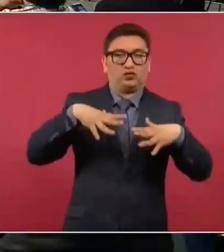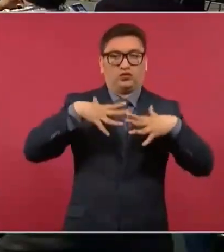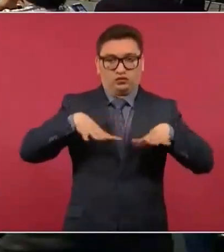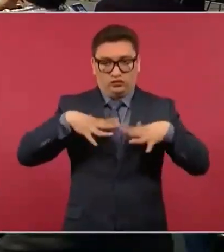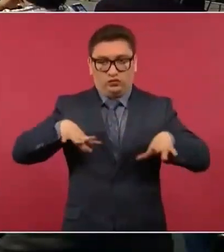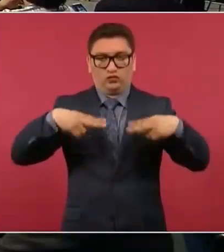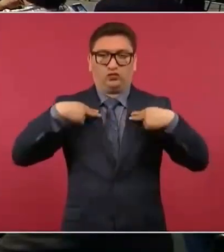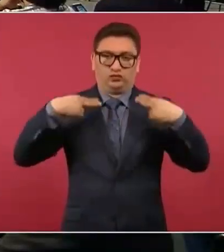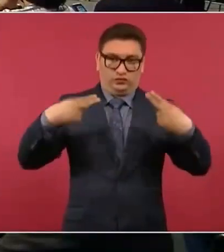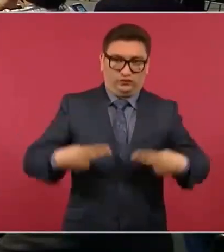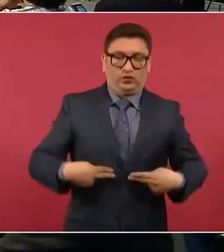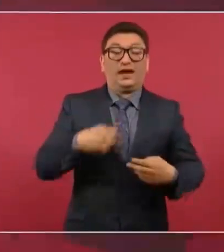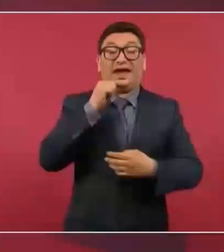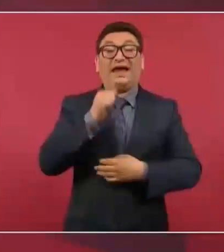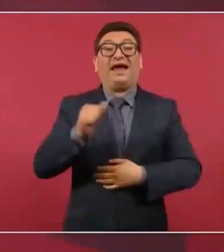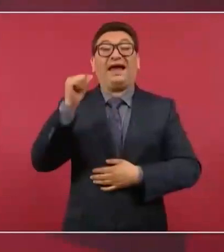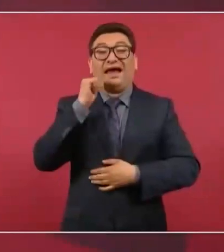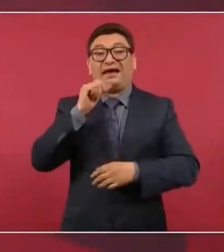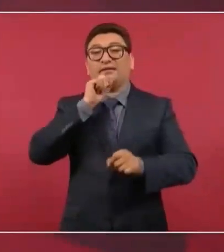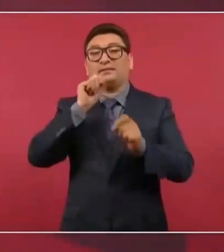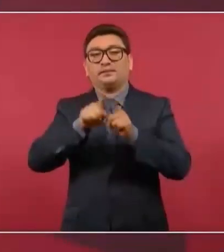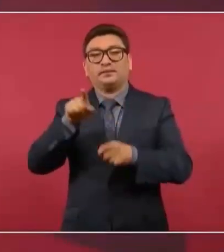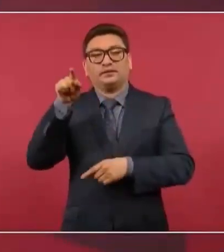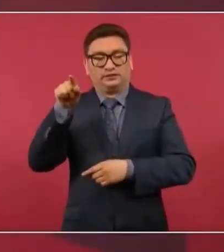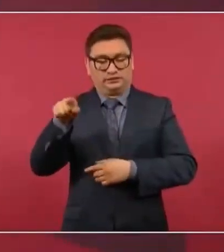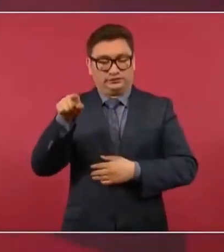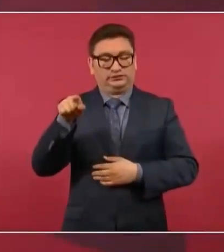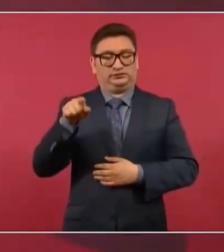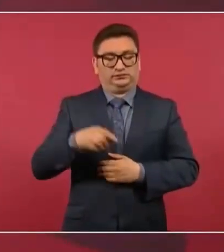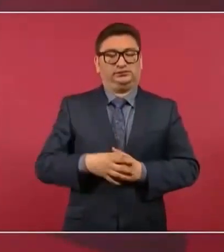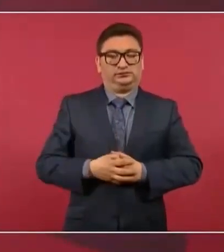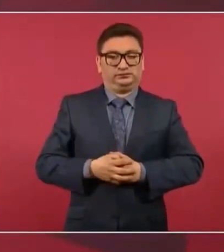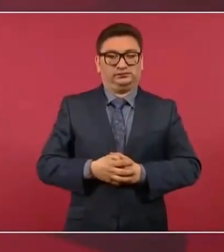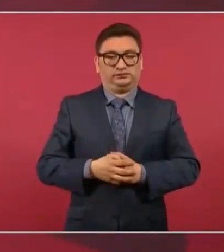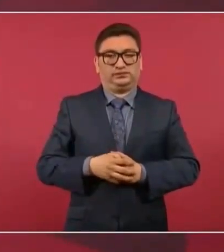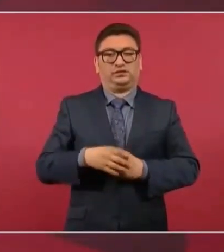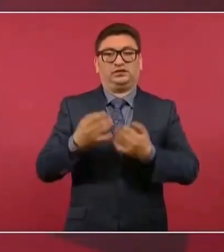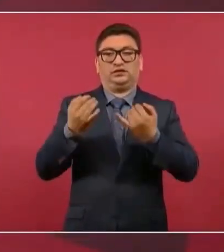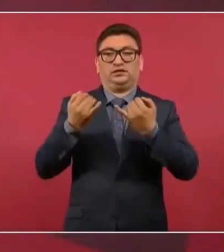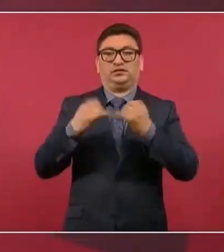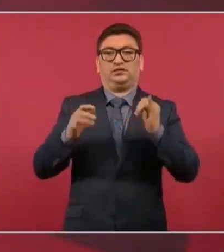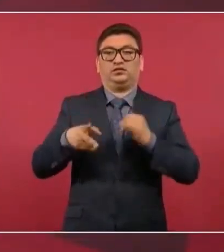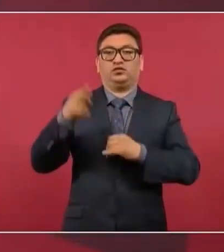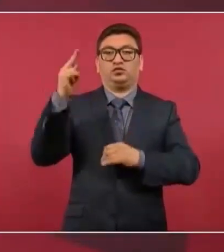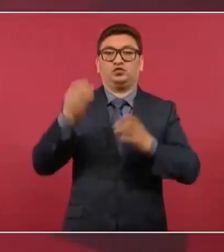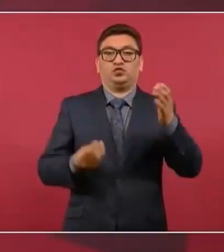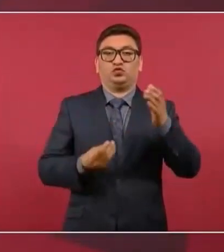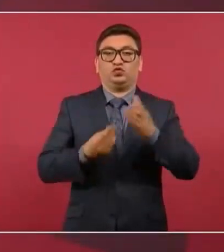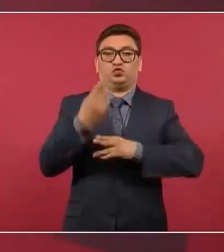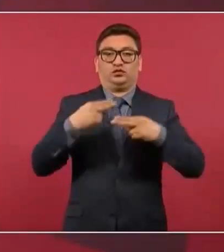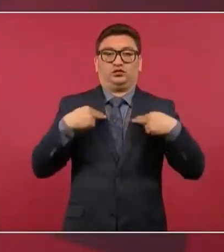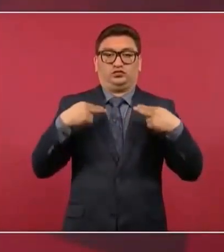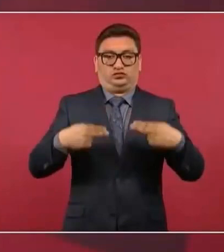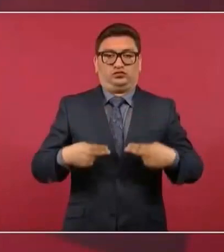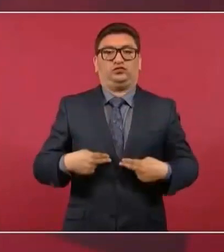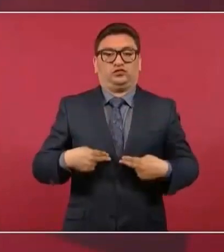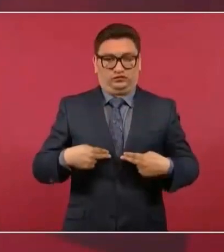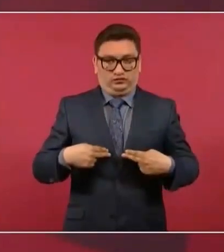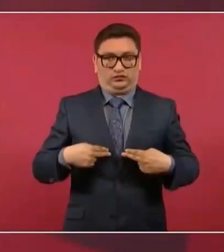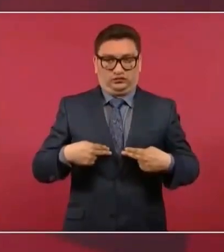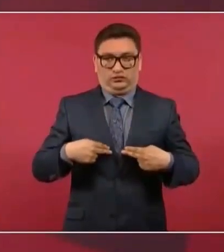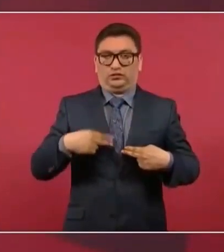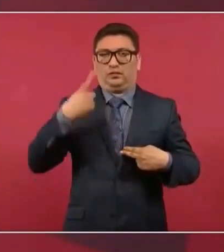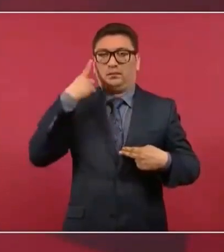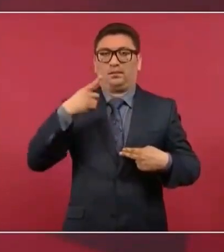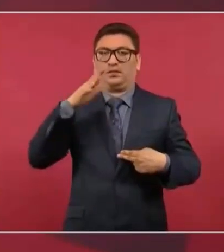de uniformes. Ayer, precisamente, se inauguraron los nuevos uniformes para